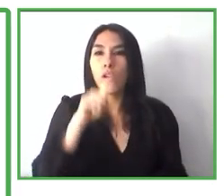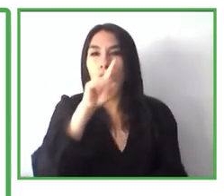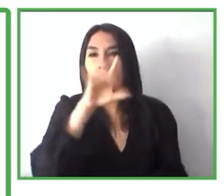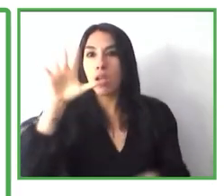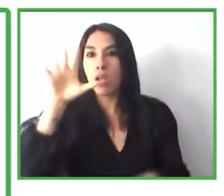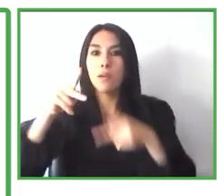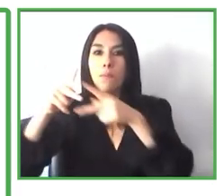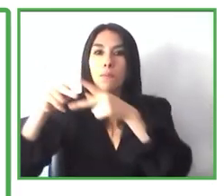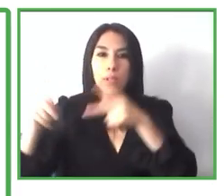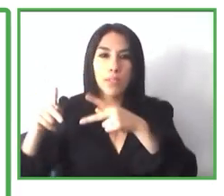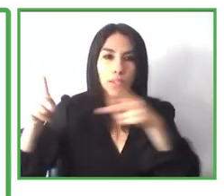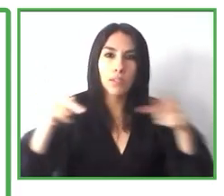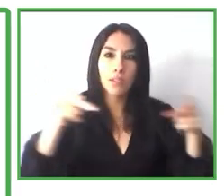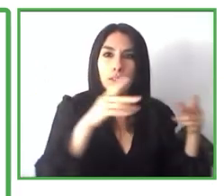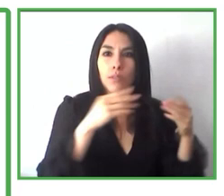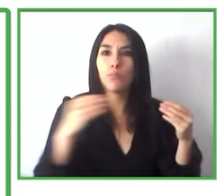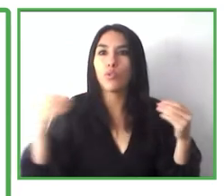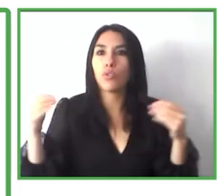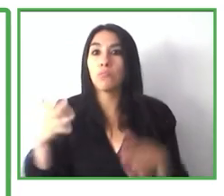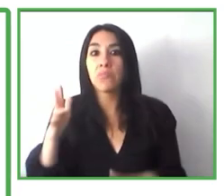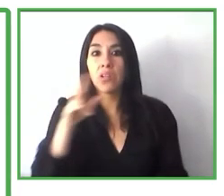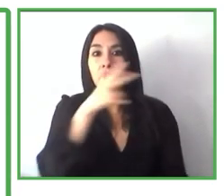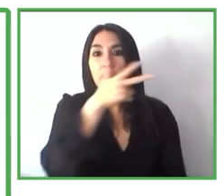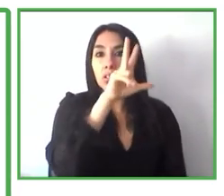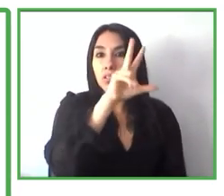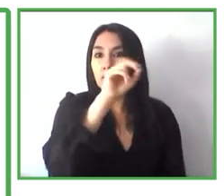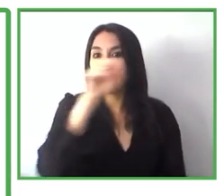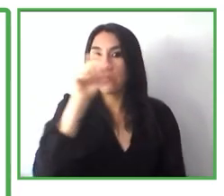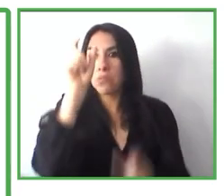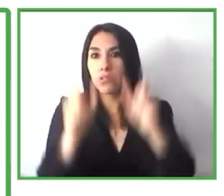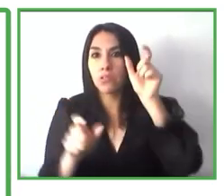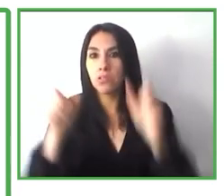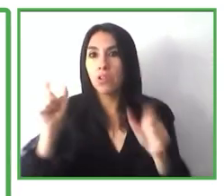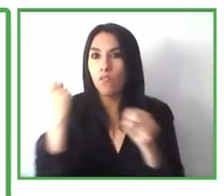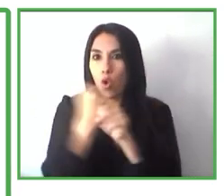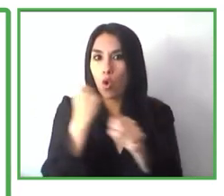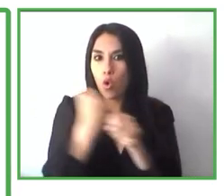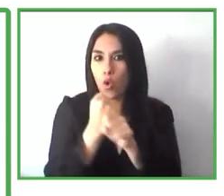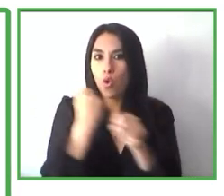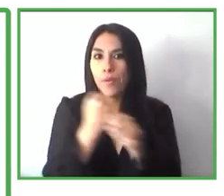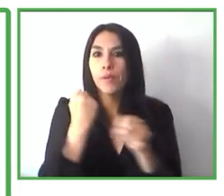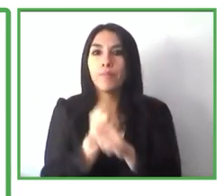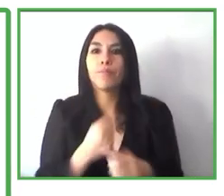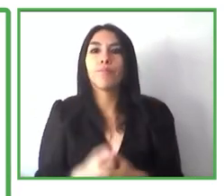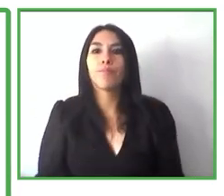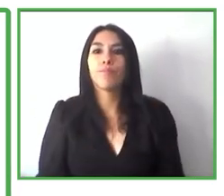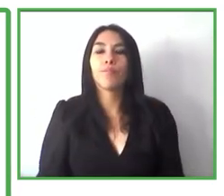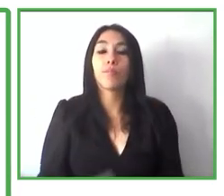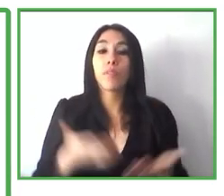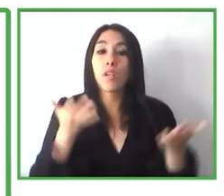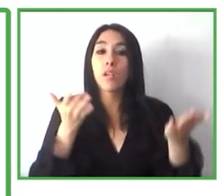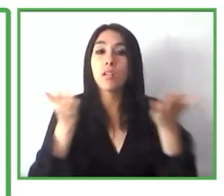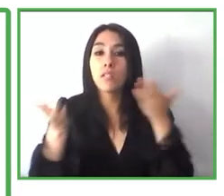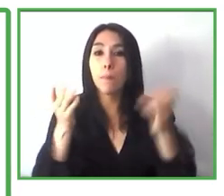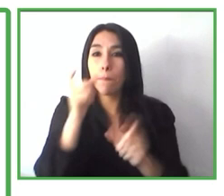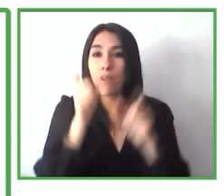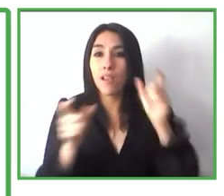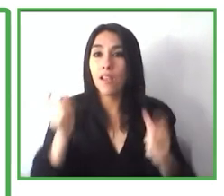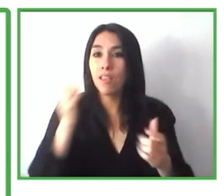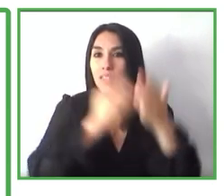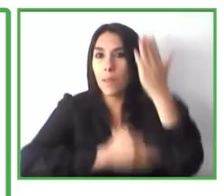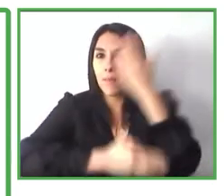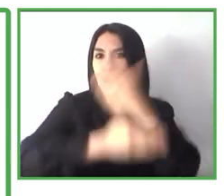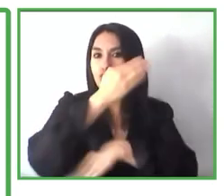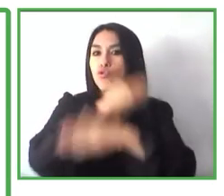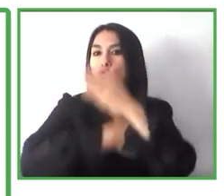menos 300 clientes. Este servicio es para las personas con discapacidad cognitiva, trastorno